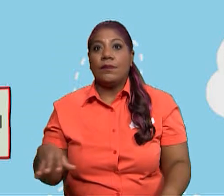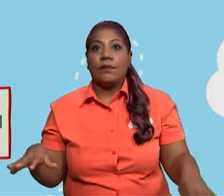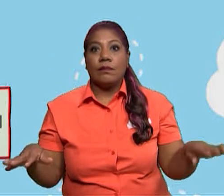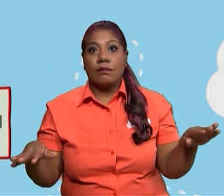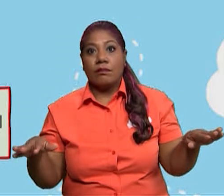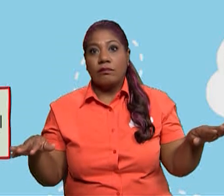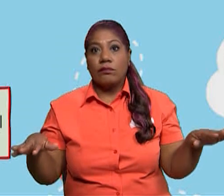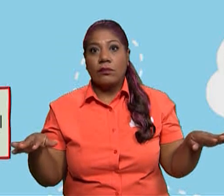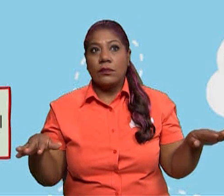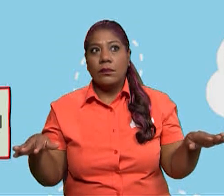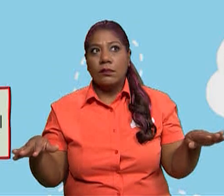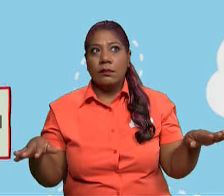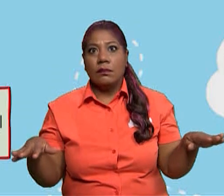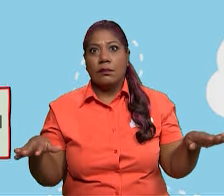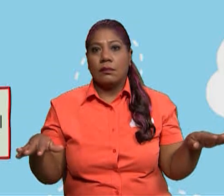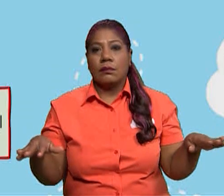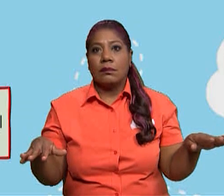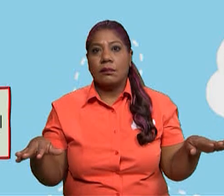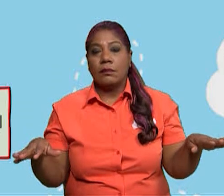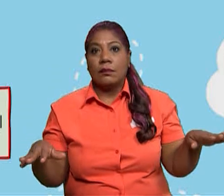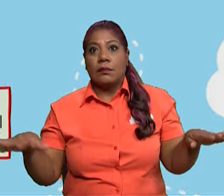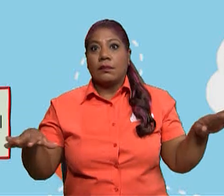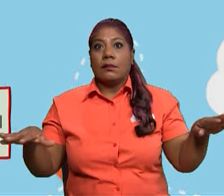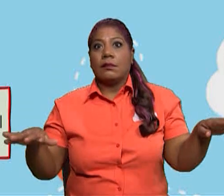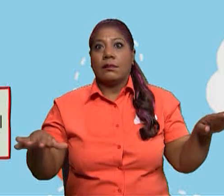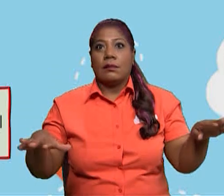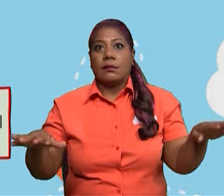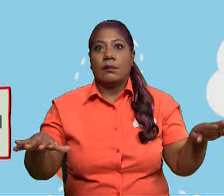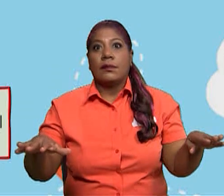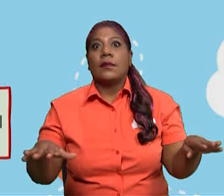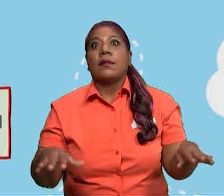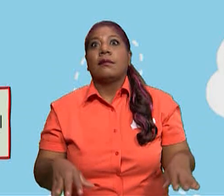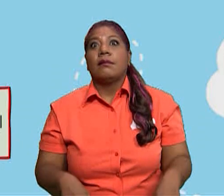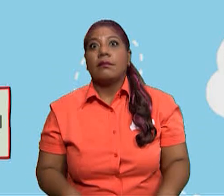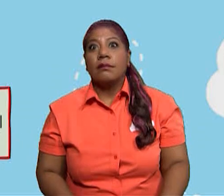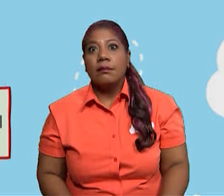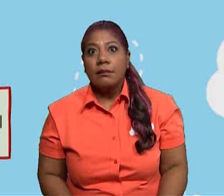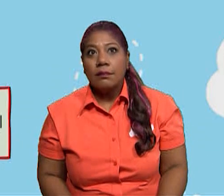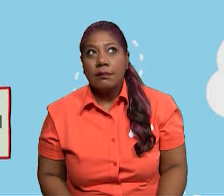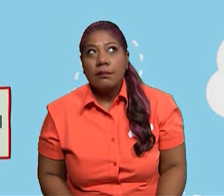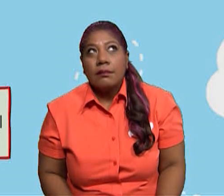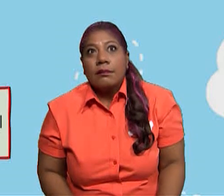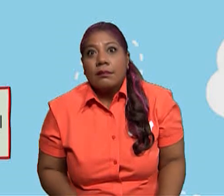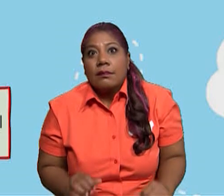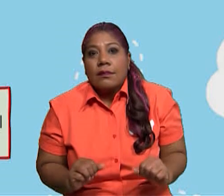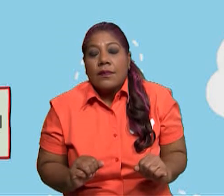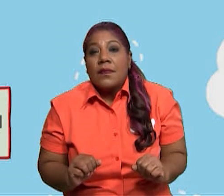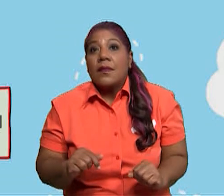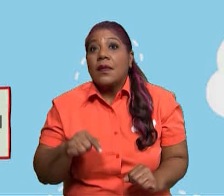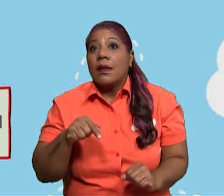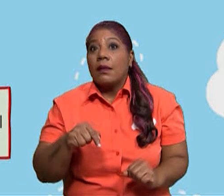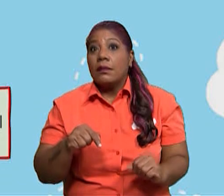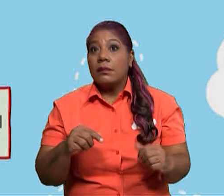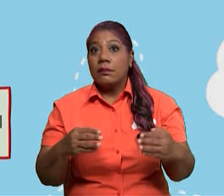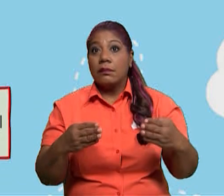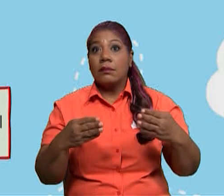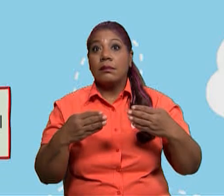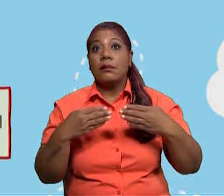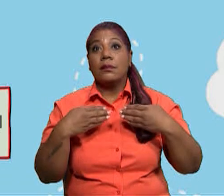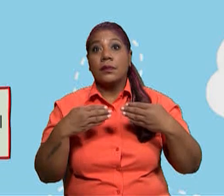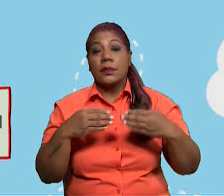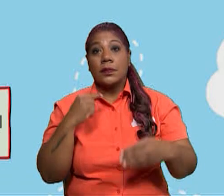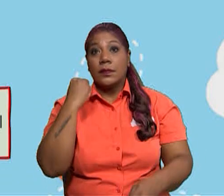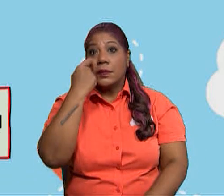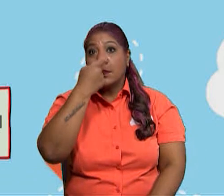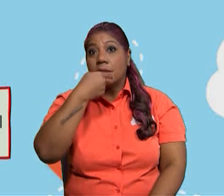Movimientos repentinos y violentos de la superficie terrestre. Ya aquí en Panamá, en la provincia de Bocas del